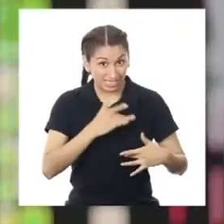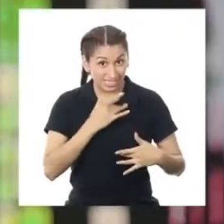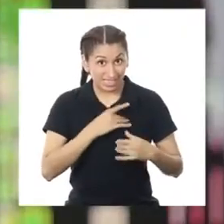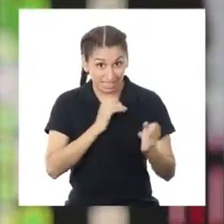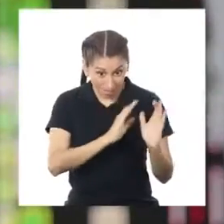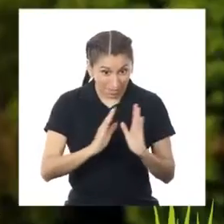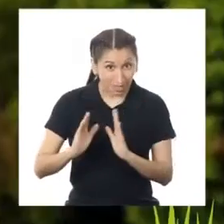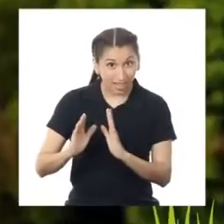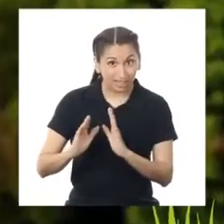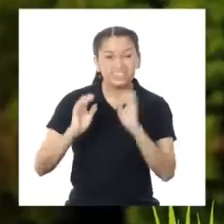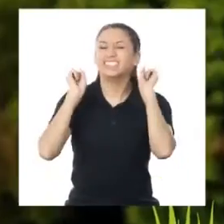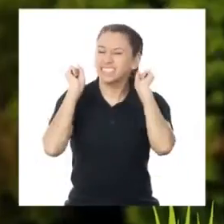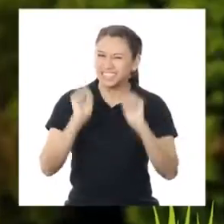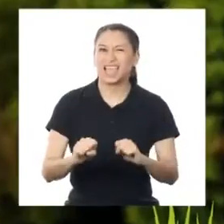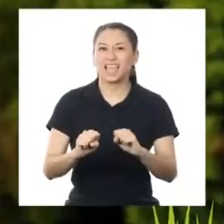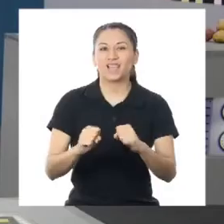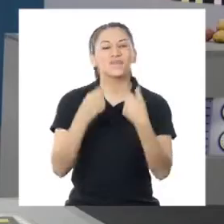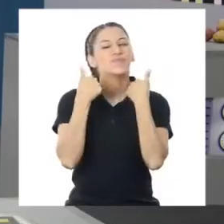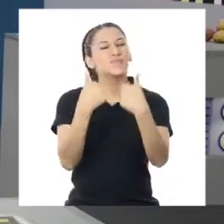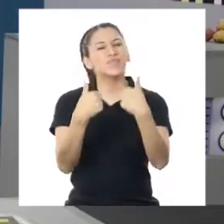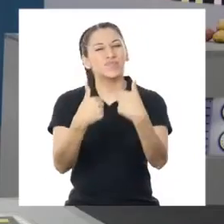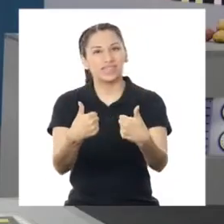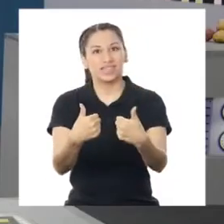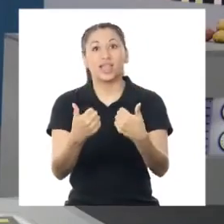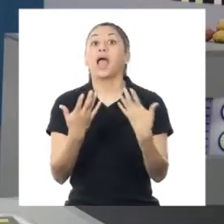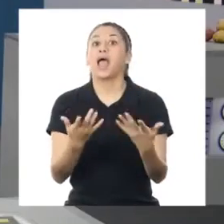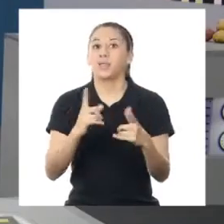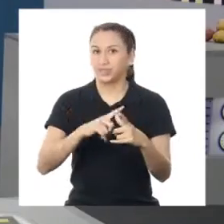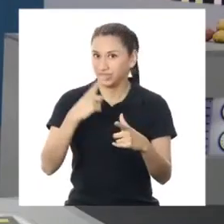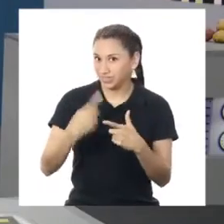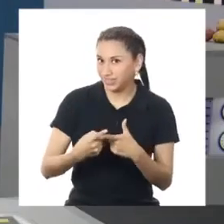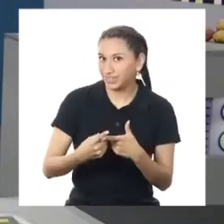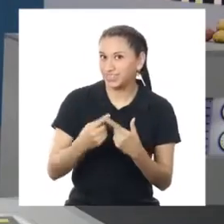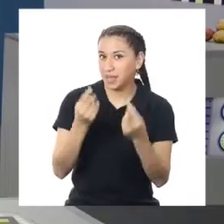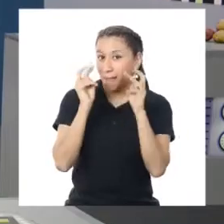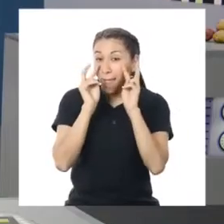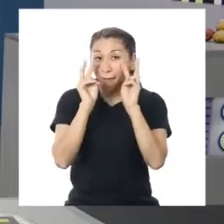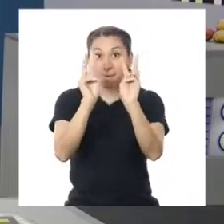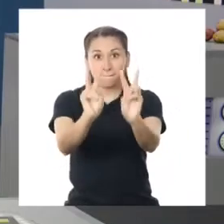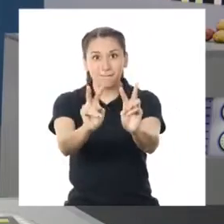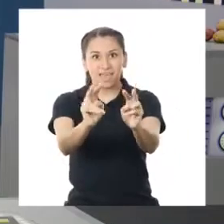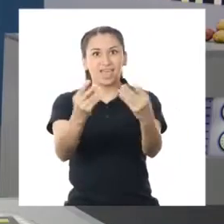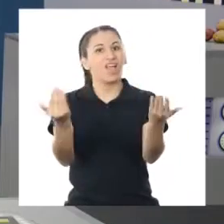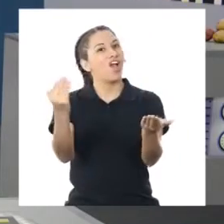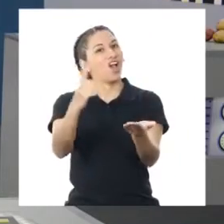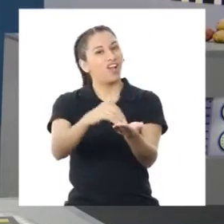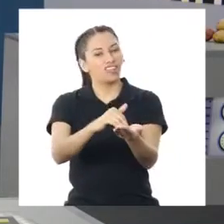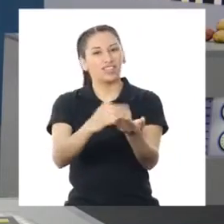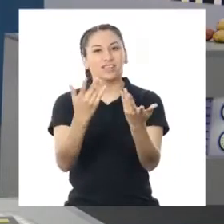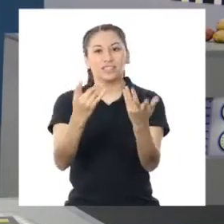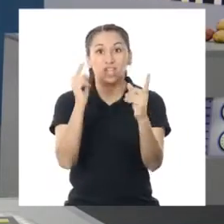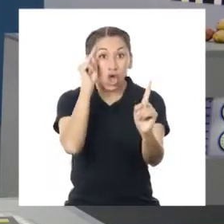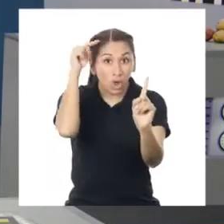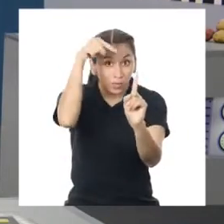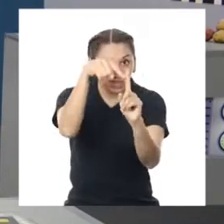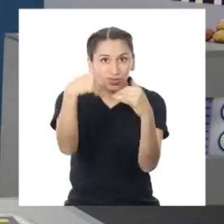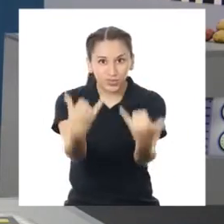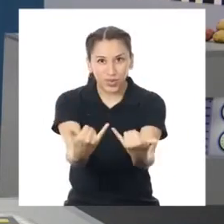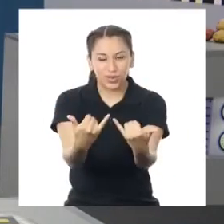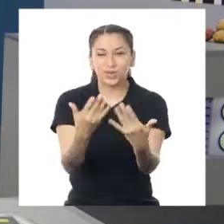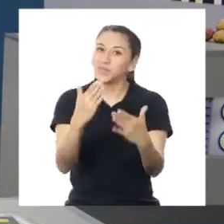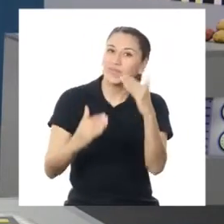preparados? ¡Sí! ¡Muy bien! ¡Entonces veamos nuevamente nuestro